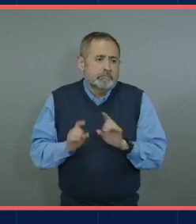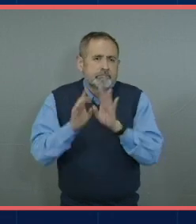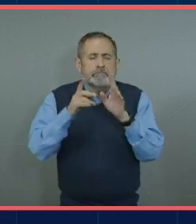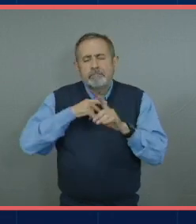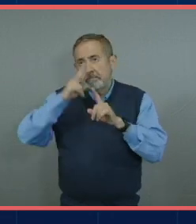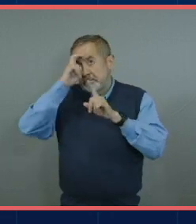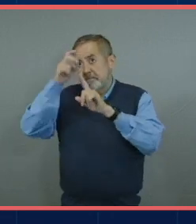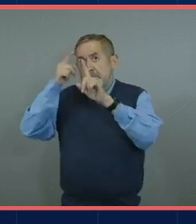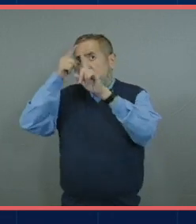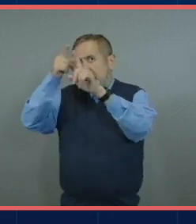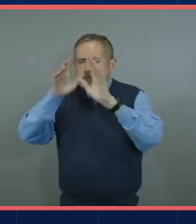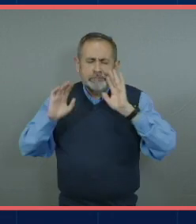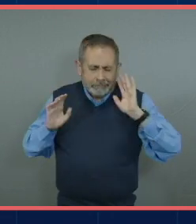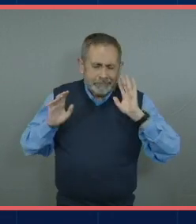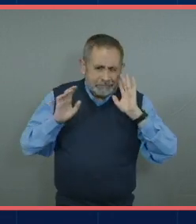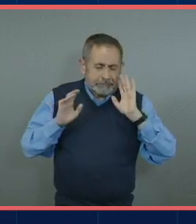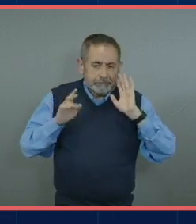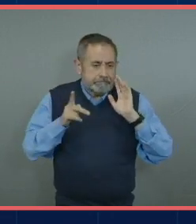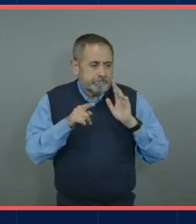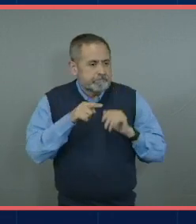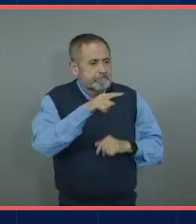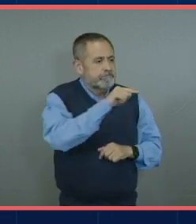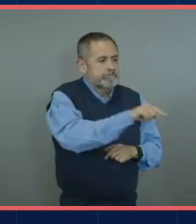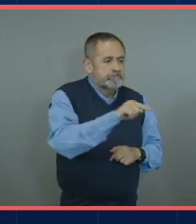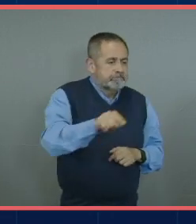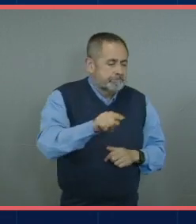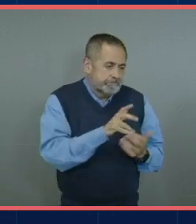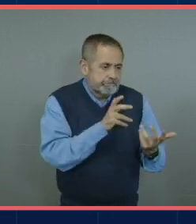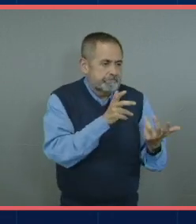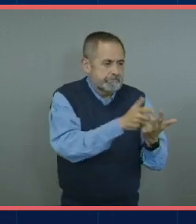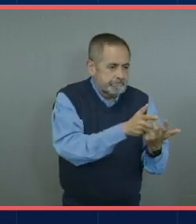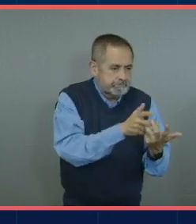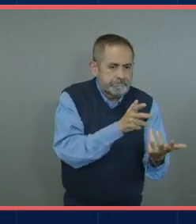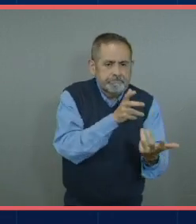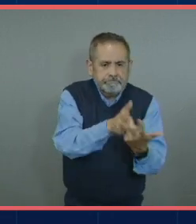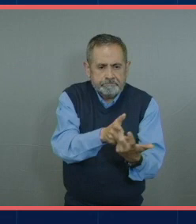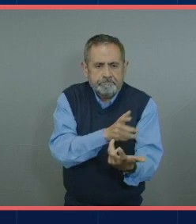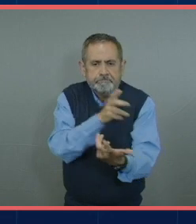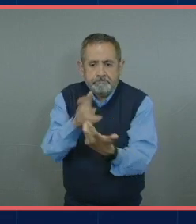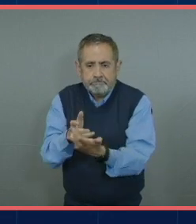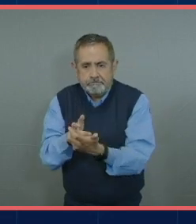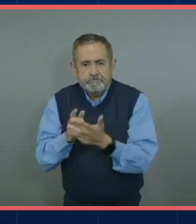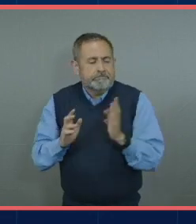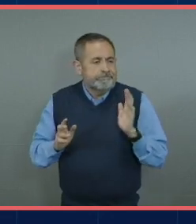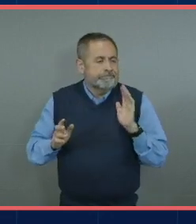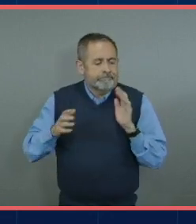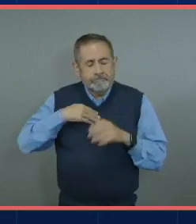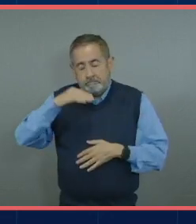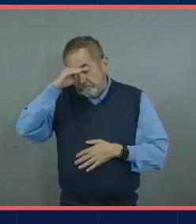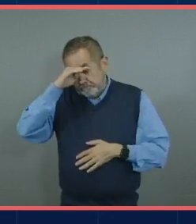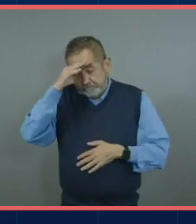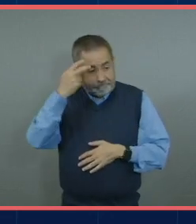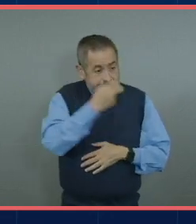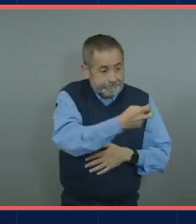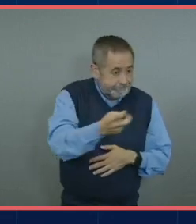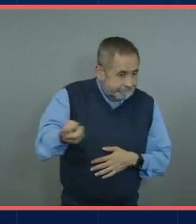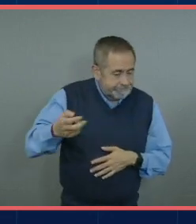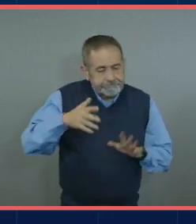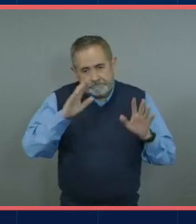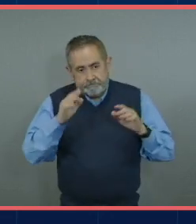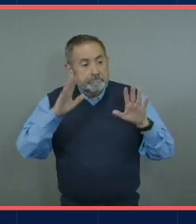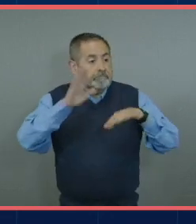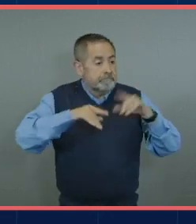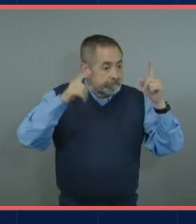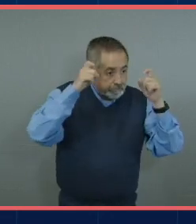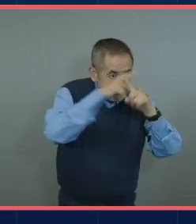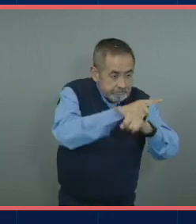metas que cumplir pero muchas veces los retos que se nos presentan pues no es precisamente los que esperamos ¿no? muchas veces van a ser más complicados